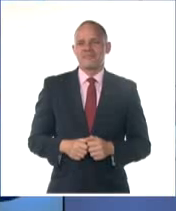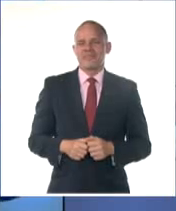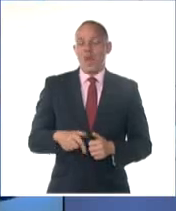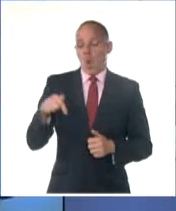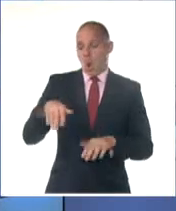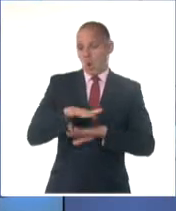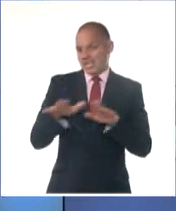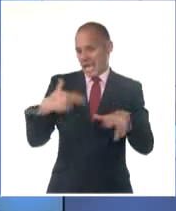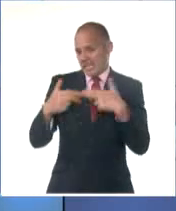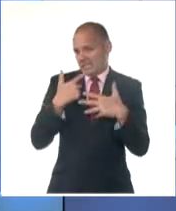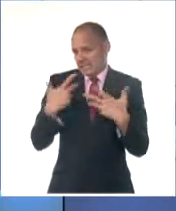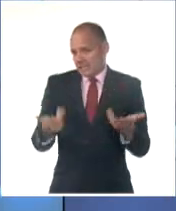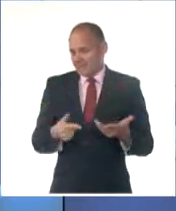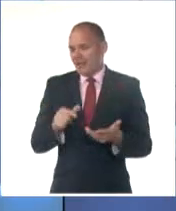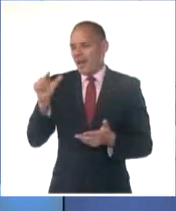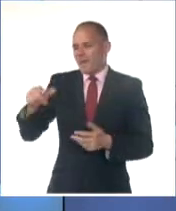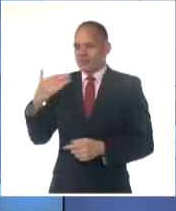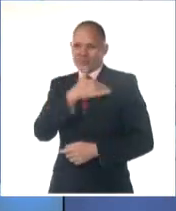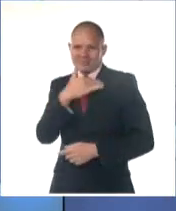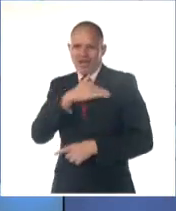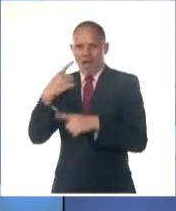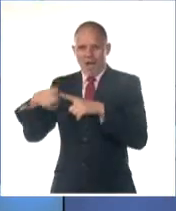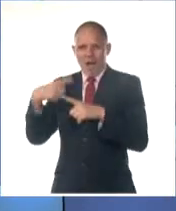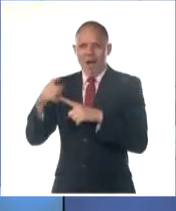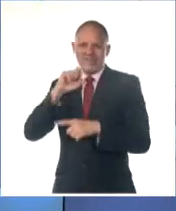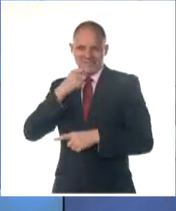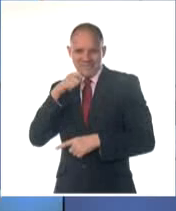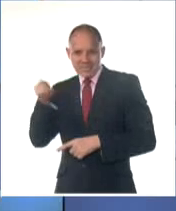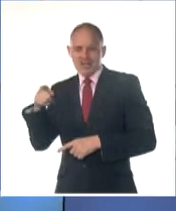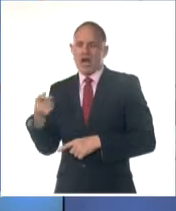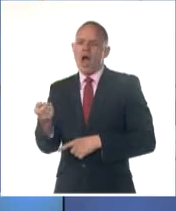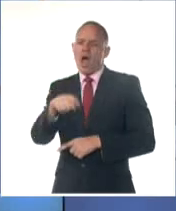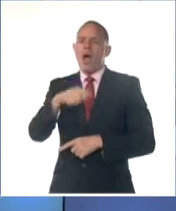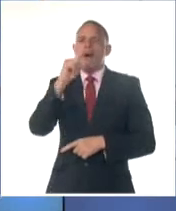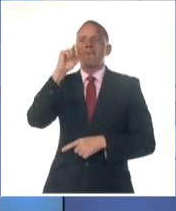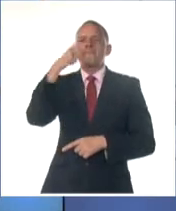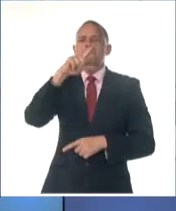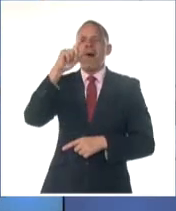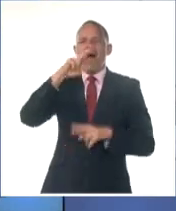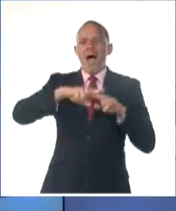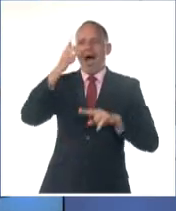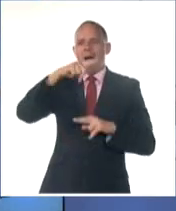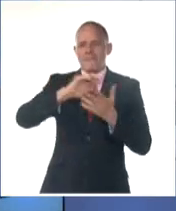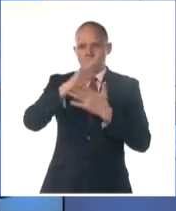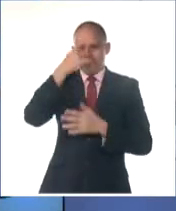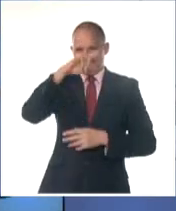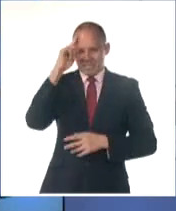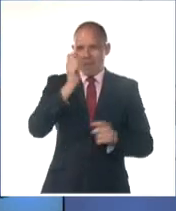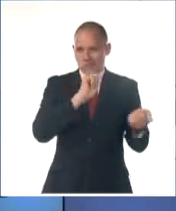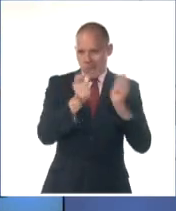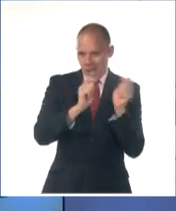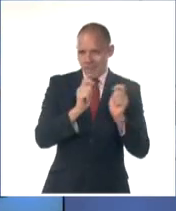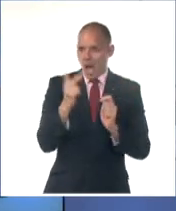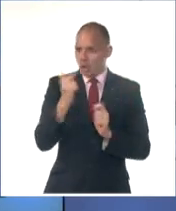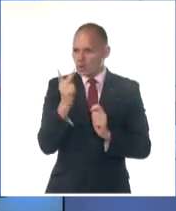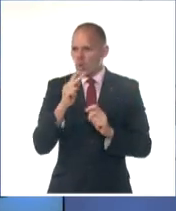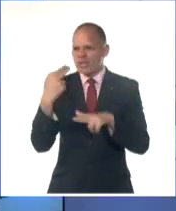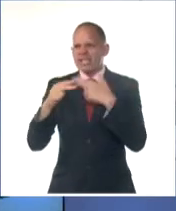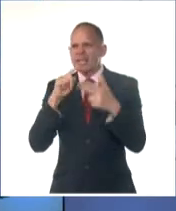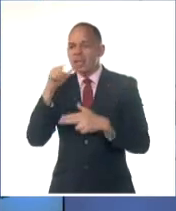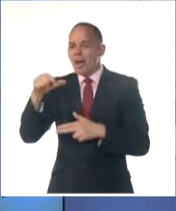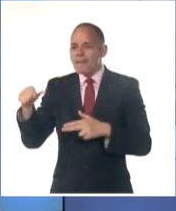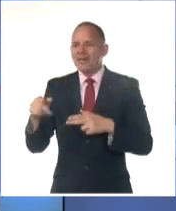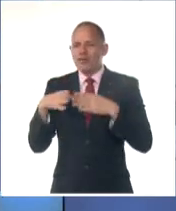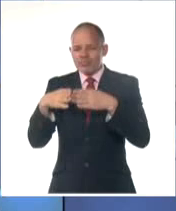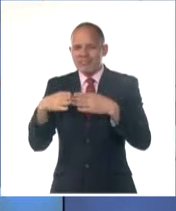por autoridades estadounidenses y bahamesas mediante operaciones de retorno por el puerto de Orozco en Bahía Onda, Artemisa y